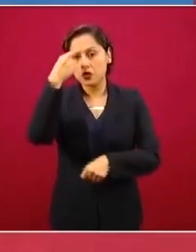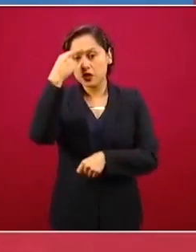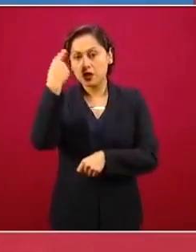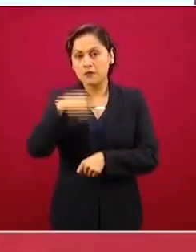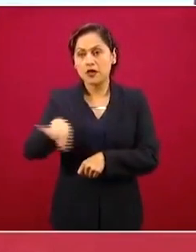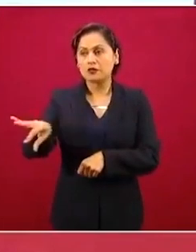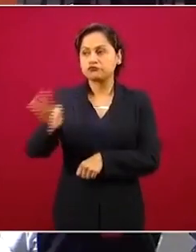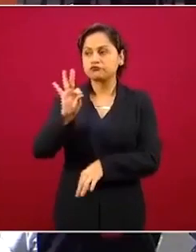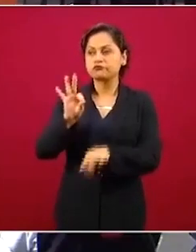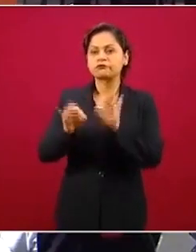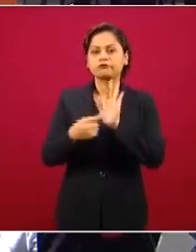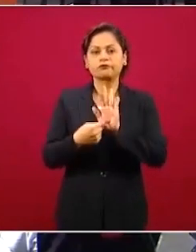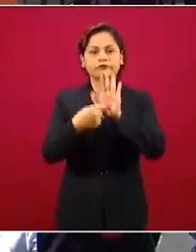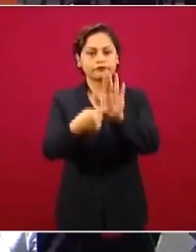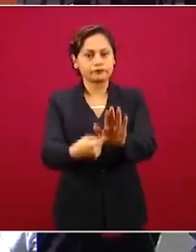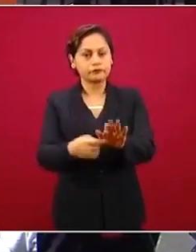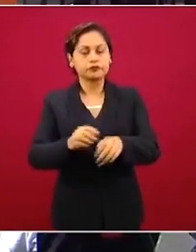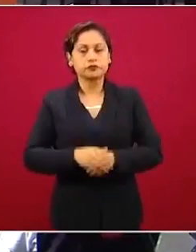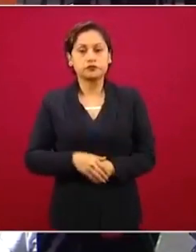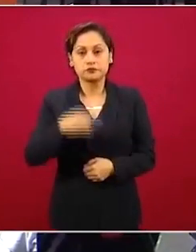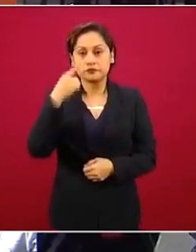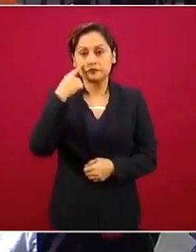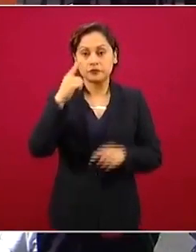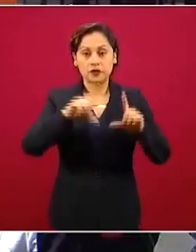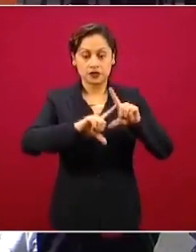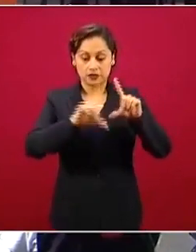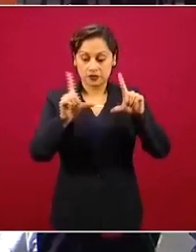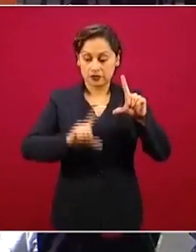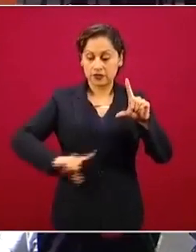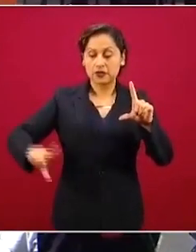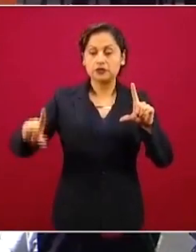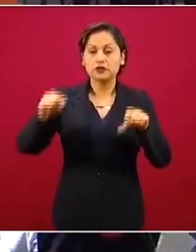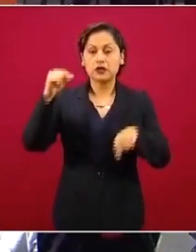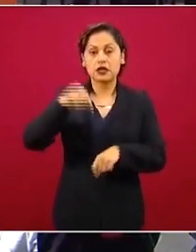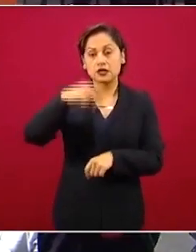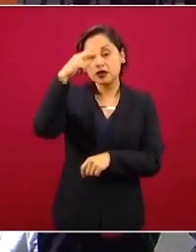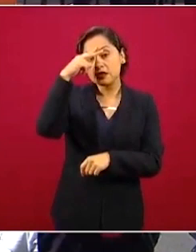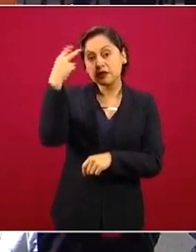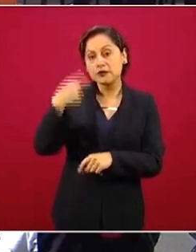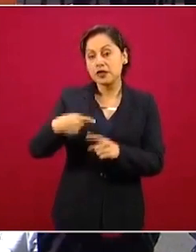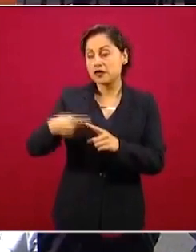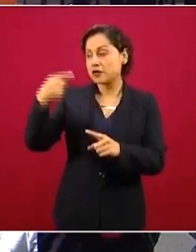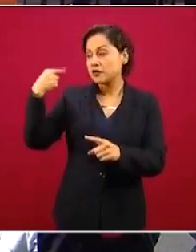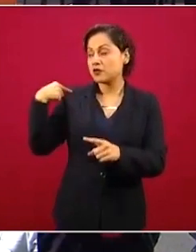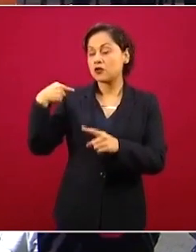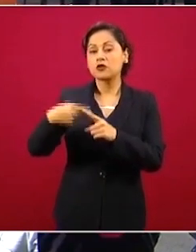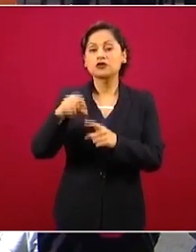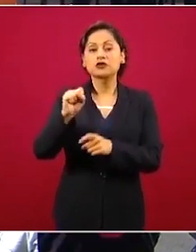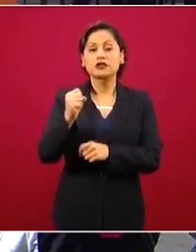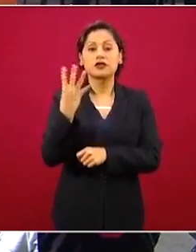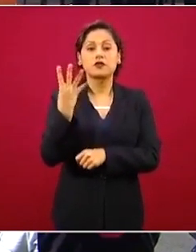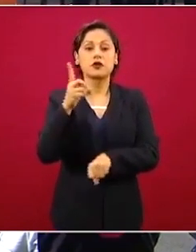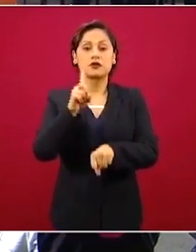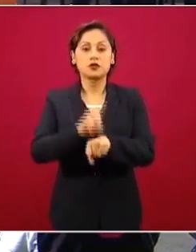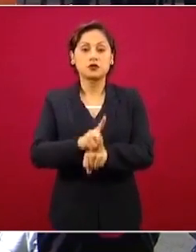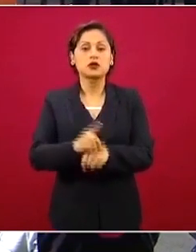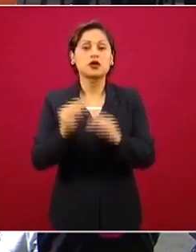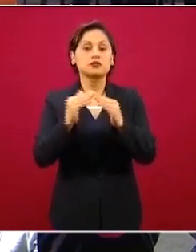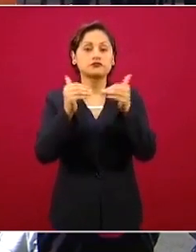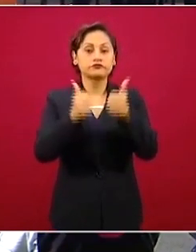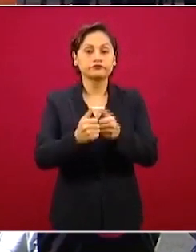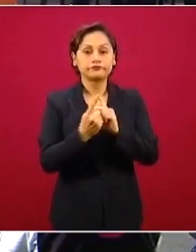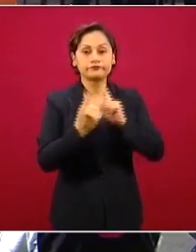Tenemos en el nivel nacional que llevamos 64 días de la Jornada Nacional de Sana Distancia, nos restan